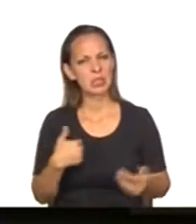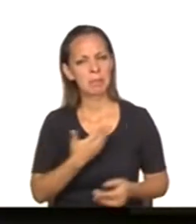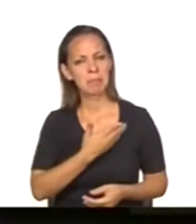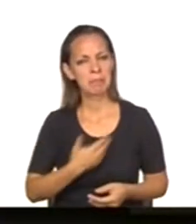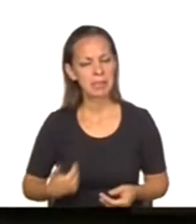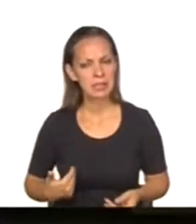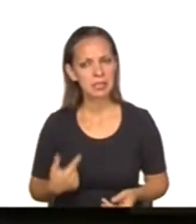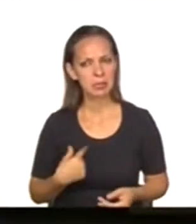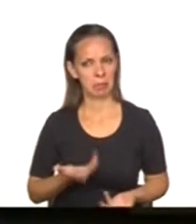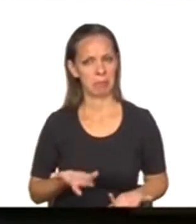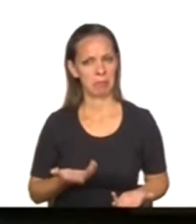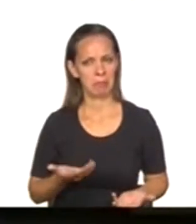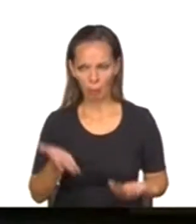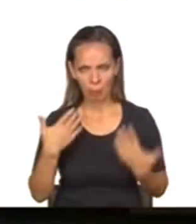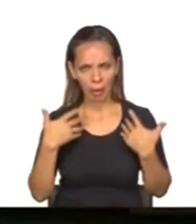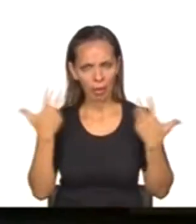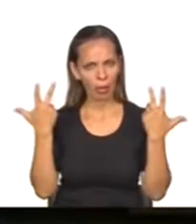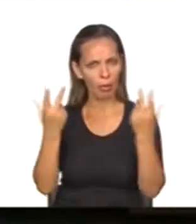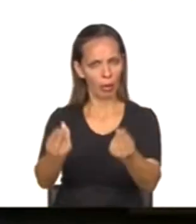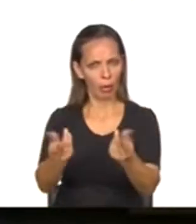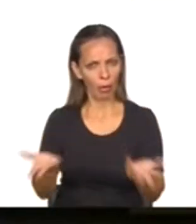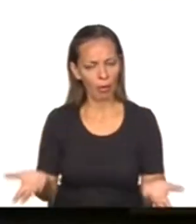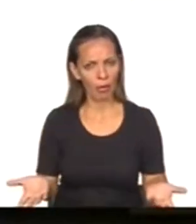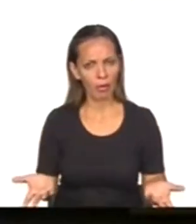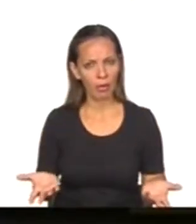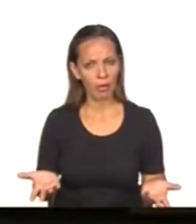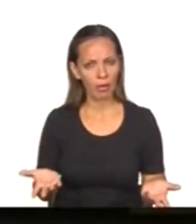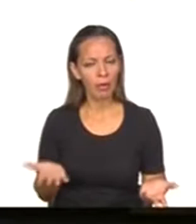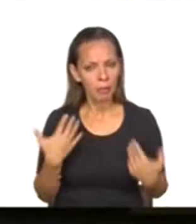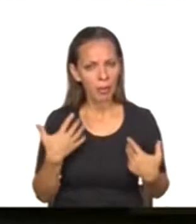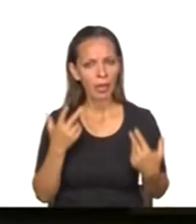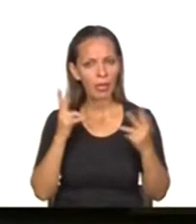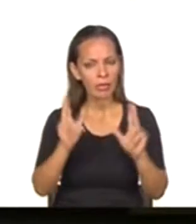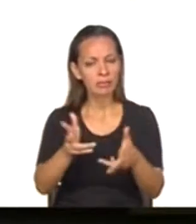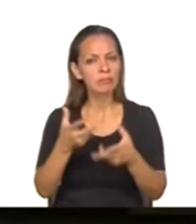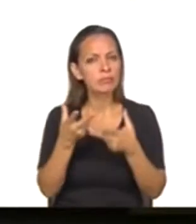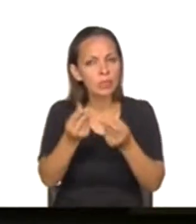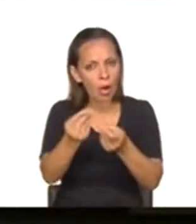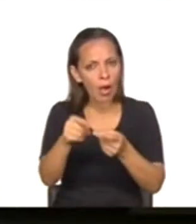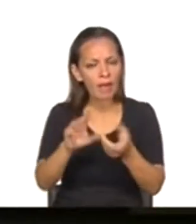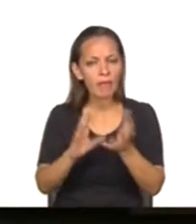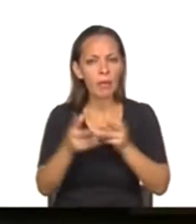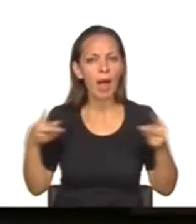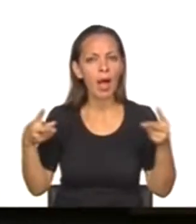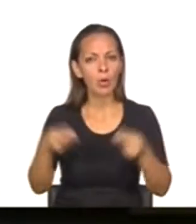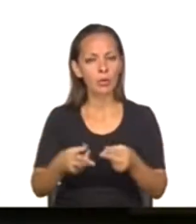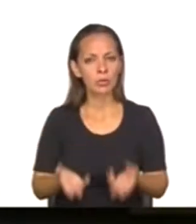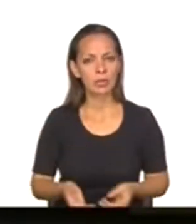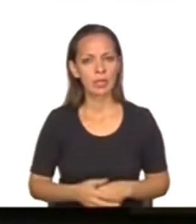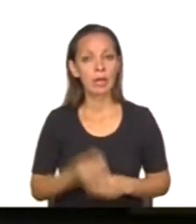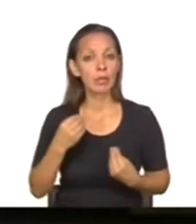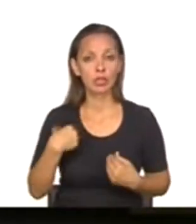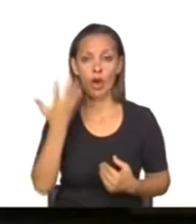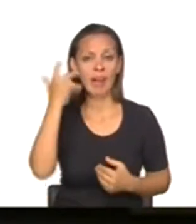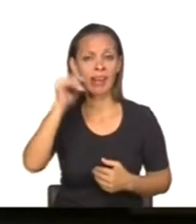dicha de oponerme a esta reforma, a este ajuste previsional, como nieto